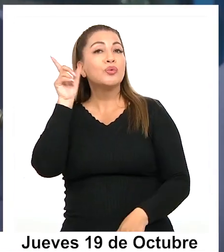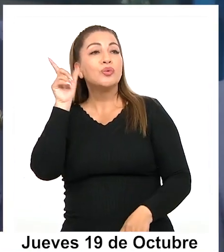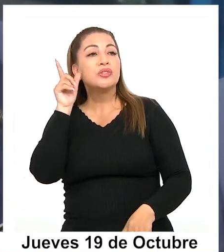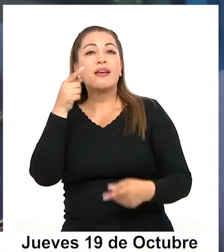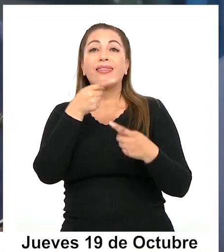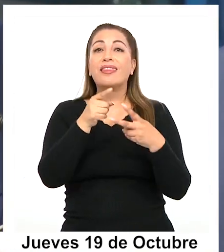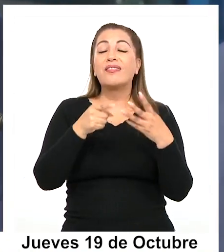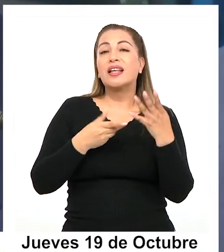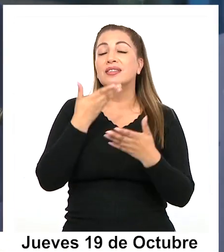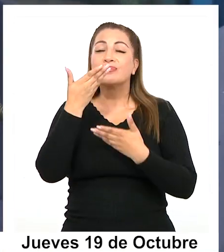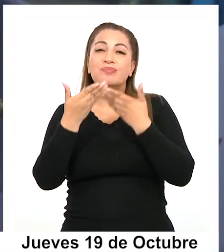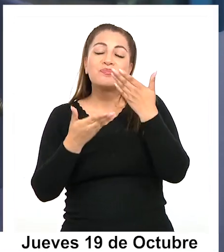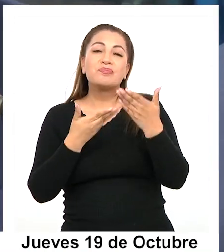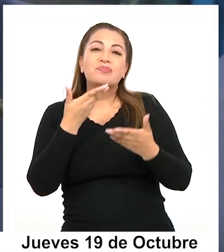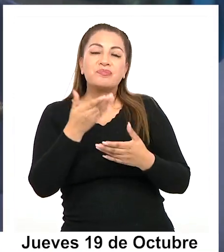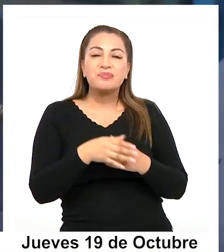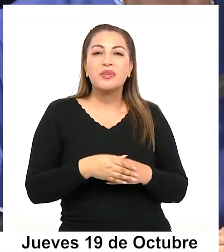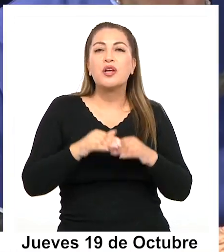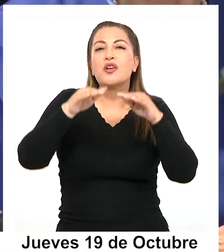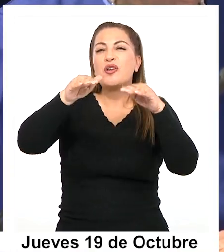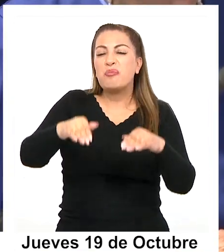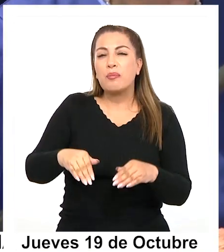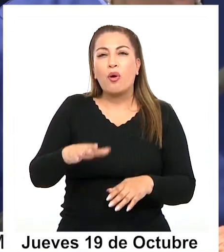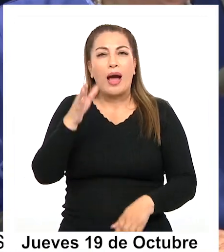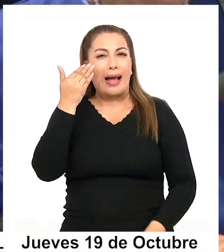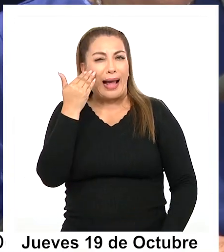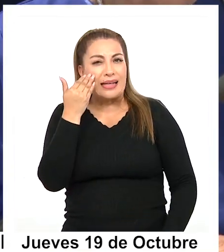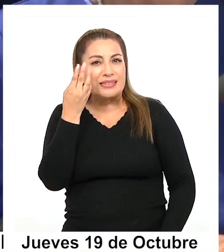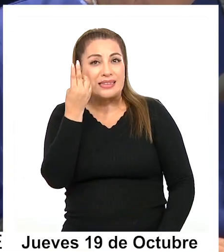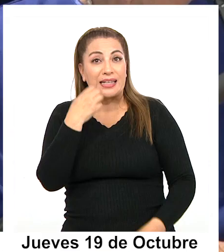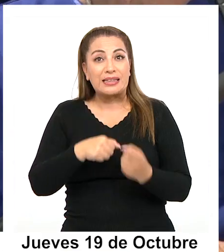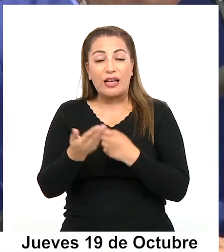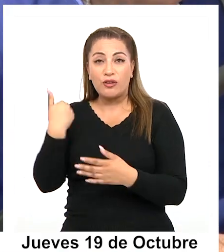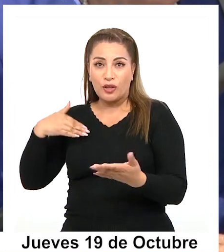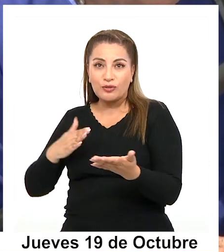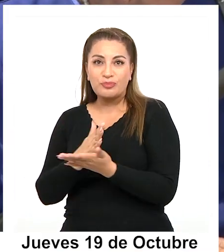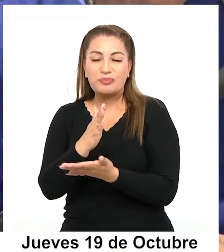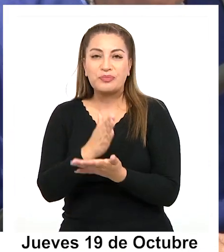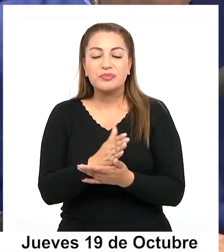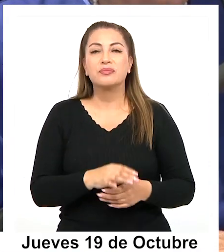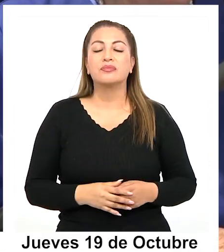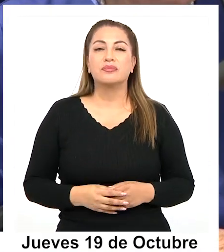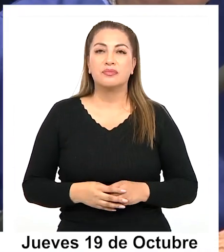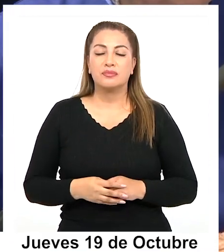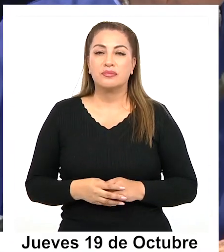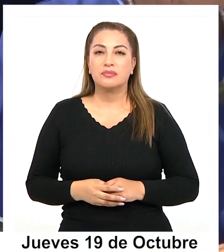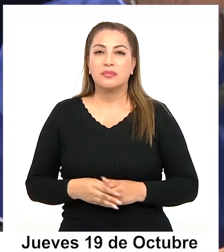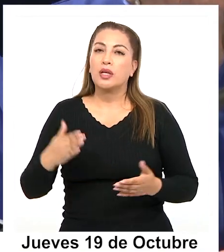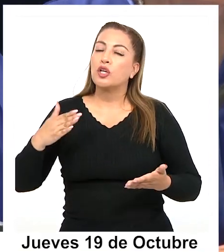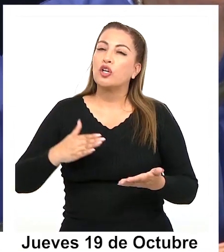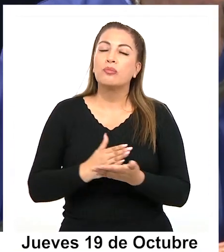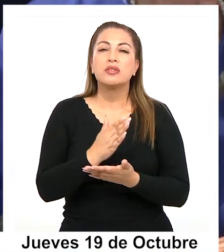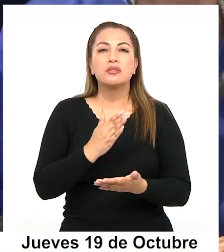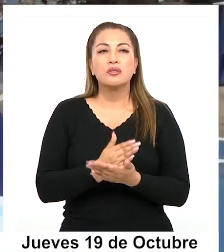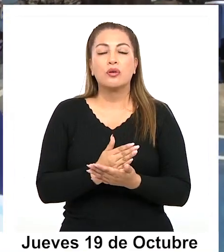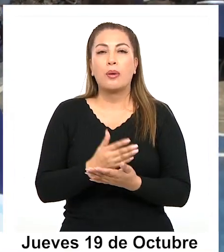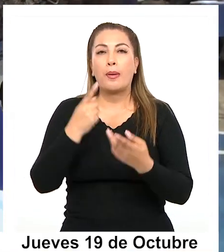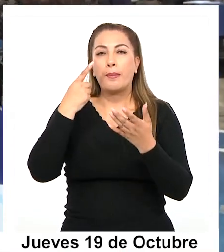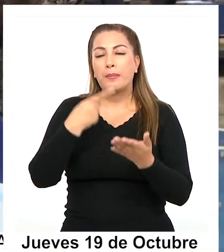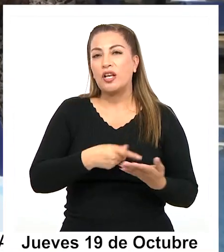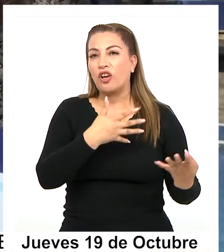interpretaciones, como lo vienen haciendo por casi 30 años. Fue fundado en el año 1996